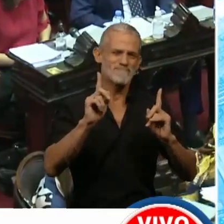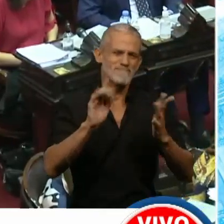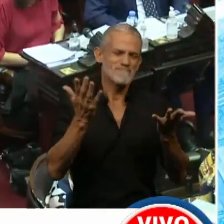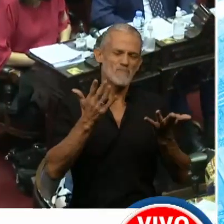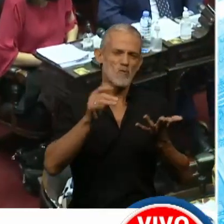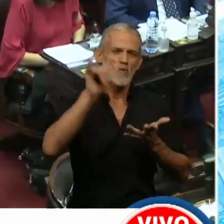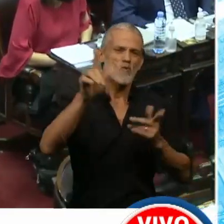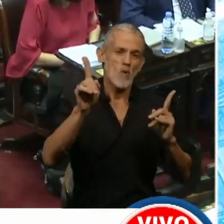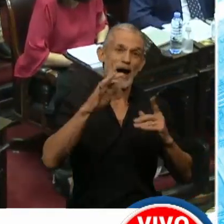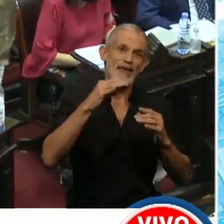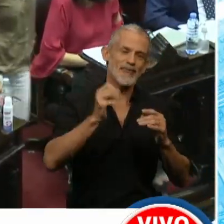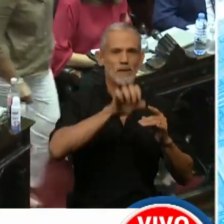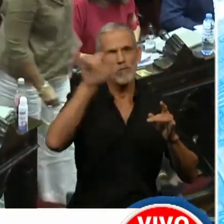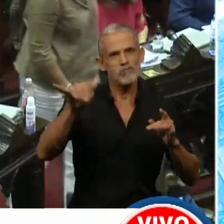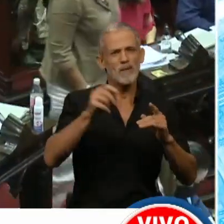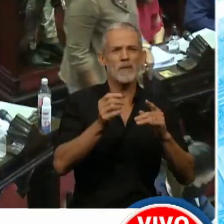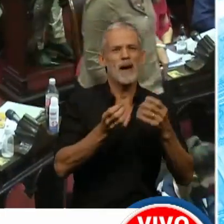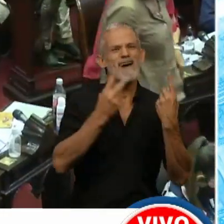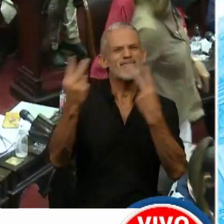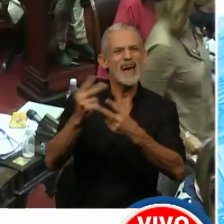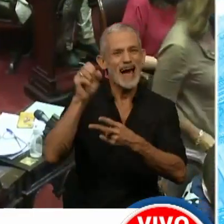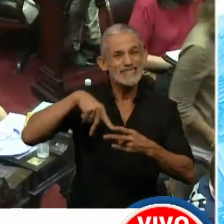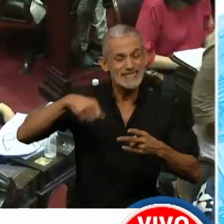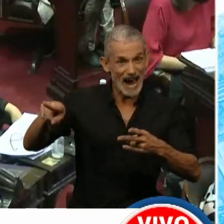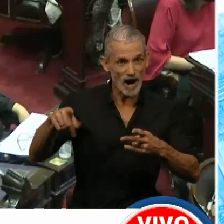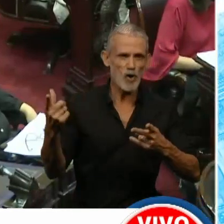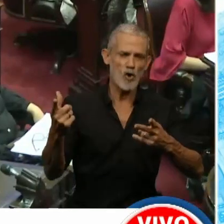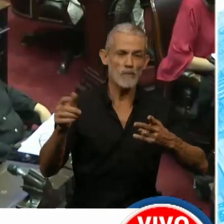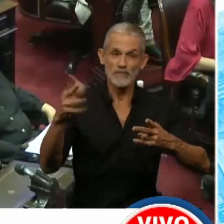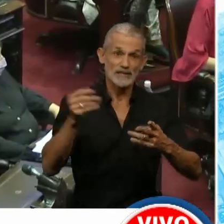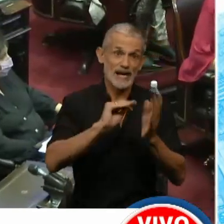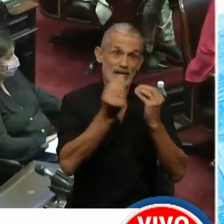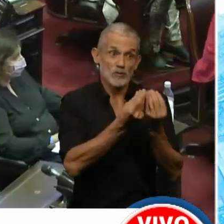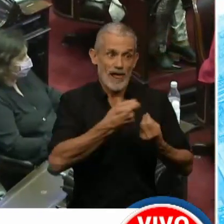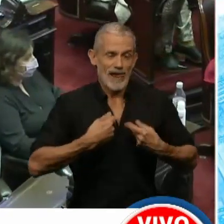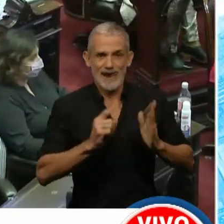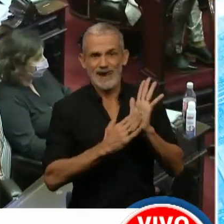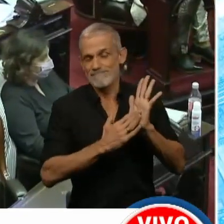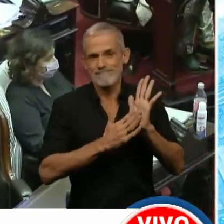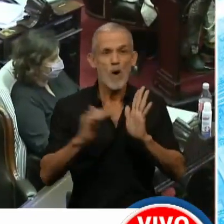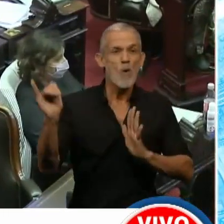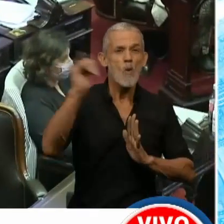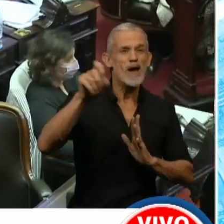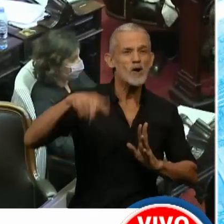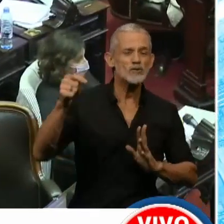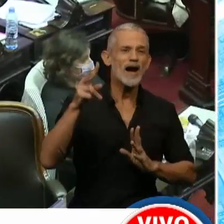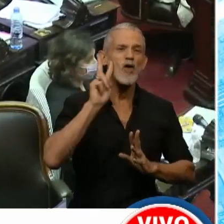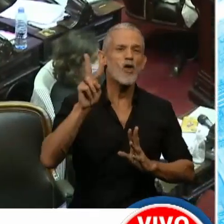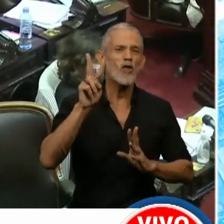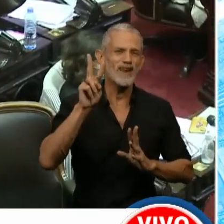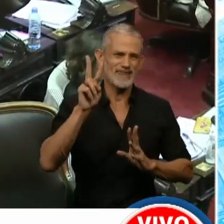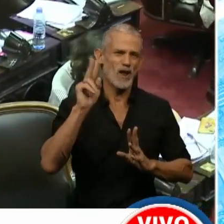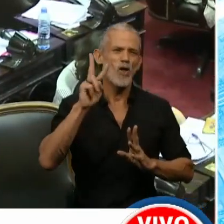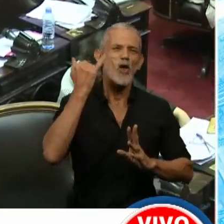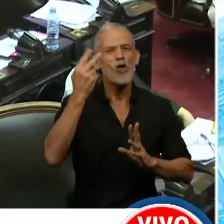provincia, tenemos que viajar al Chaco. El resultado no lo tuve. El vuelo del Chaco salió a las 14.10.